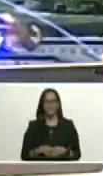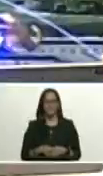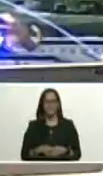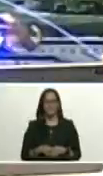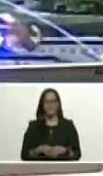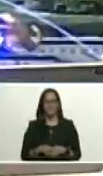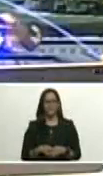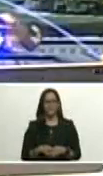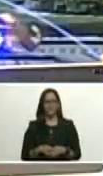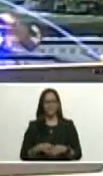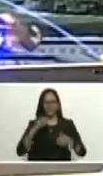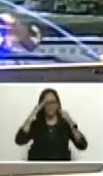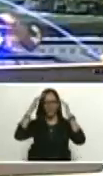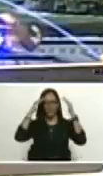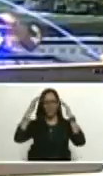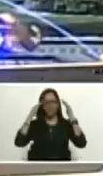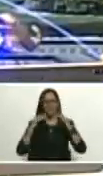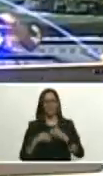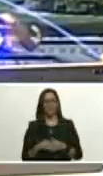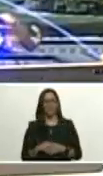mi saludo pues